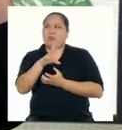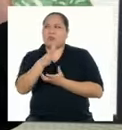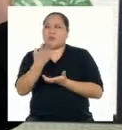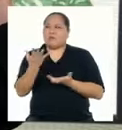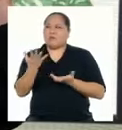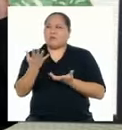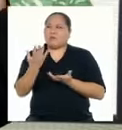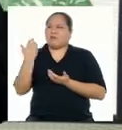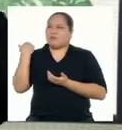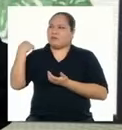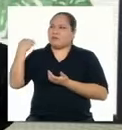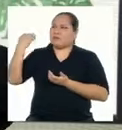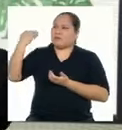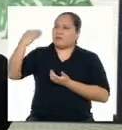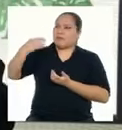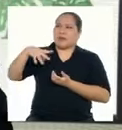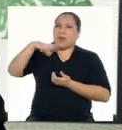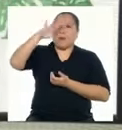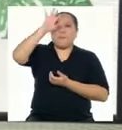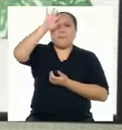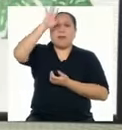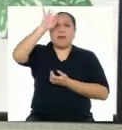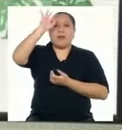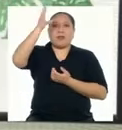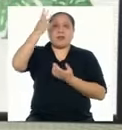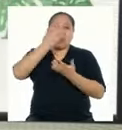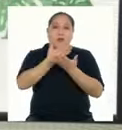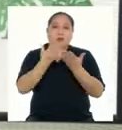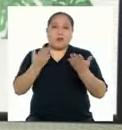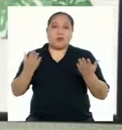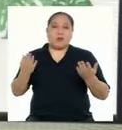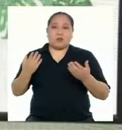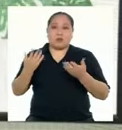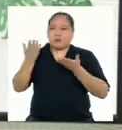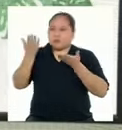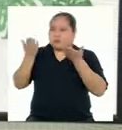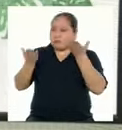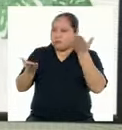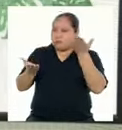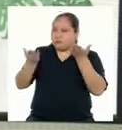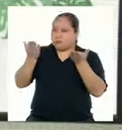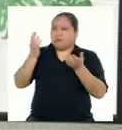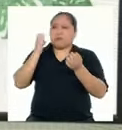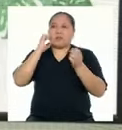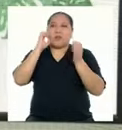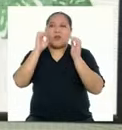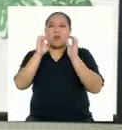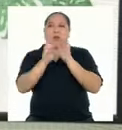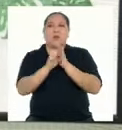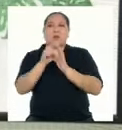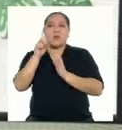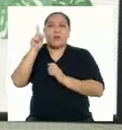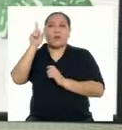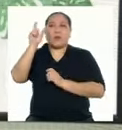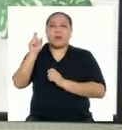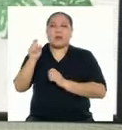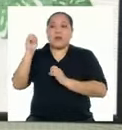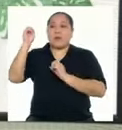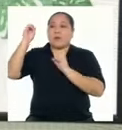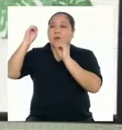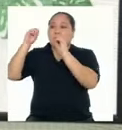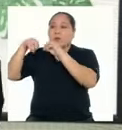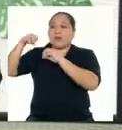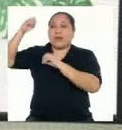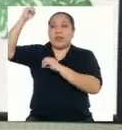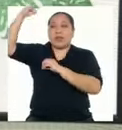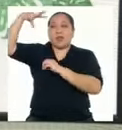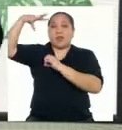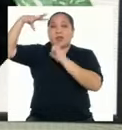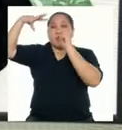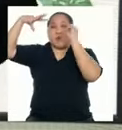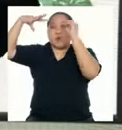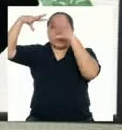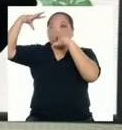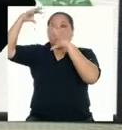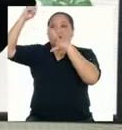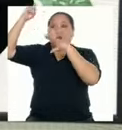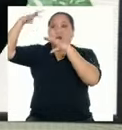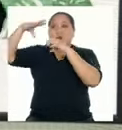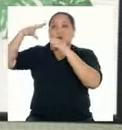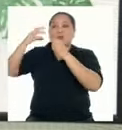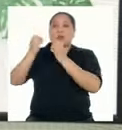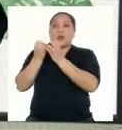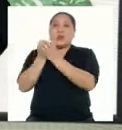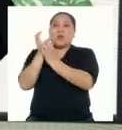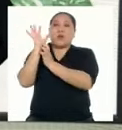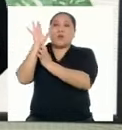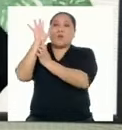Mientras tanto, ha tenido que ir inventando cosas Y ha empezado a comparar Por ejemplo, alguien ponía luces Y ponía